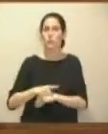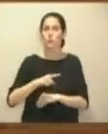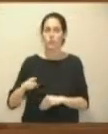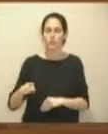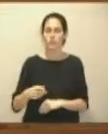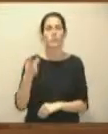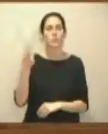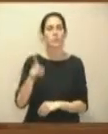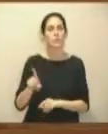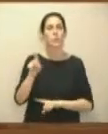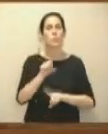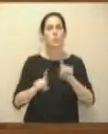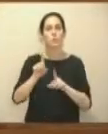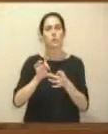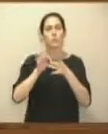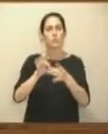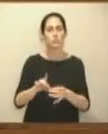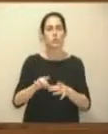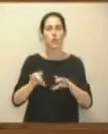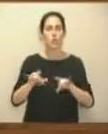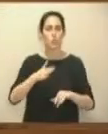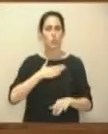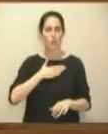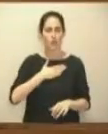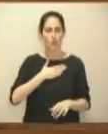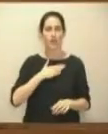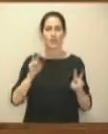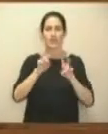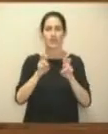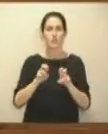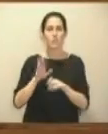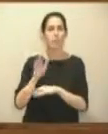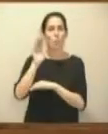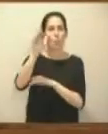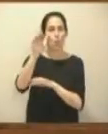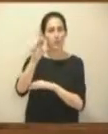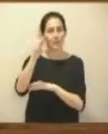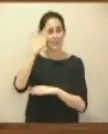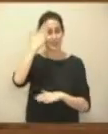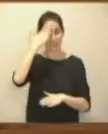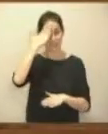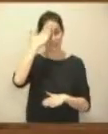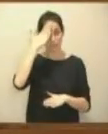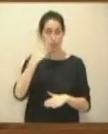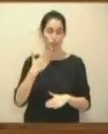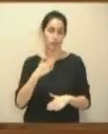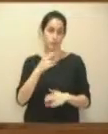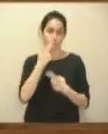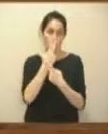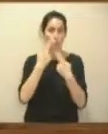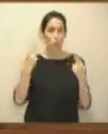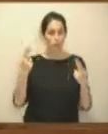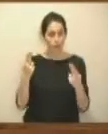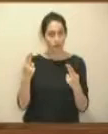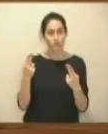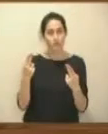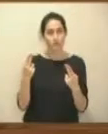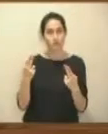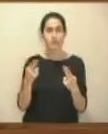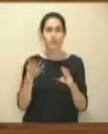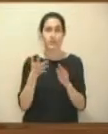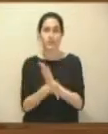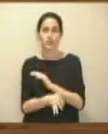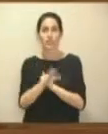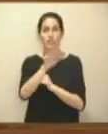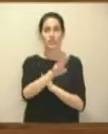También existen problemas vinculados a la propiedad en relación a los montes de titularidad pública, que representan algo más del